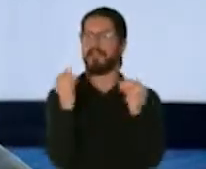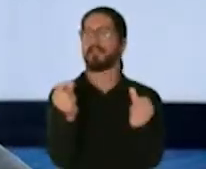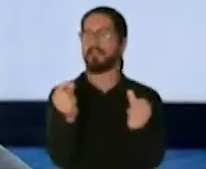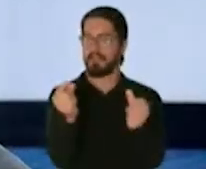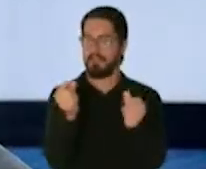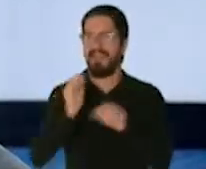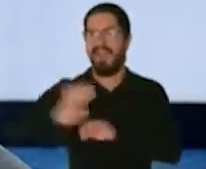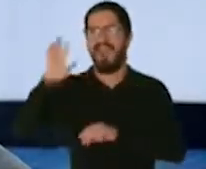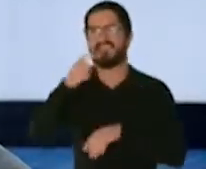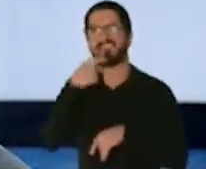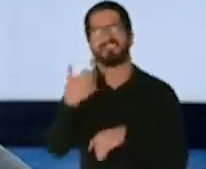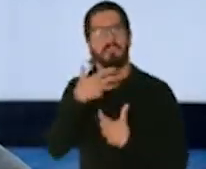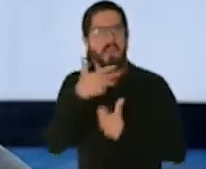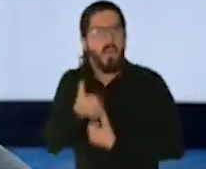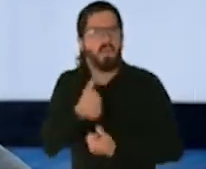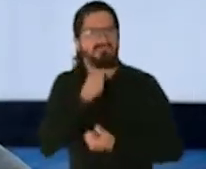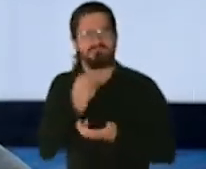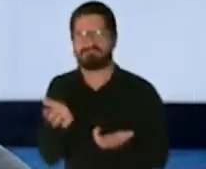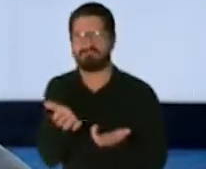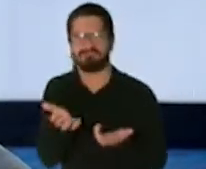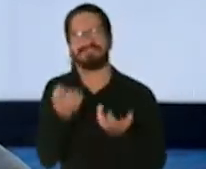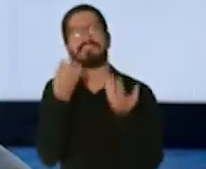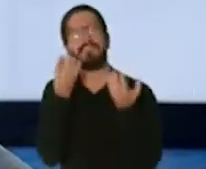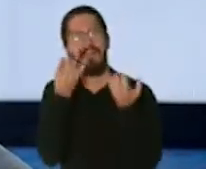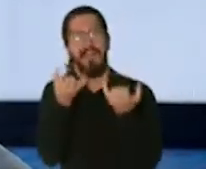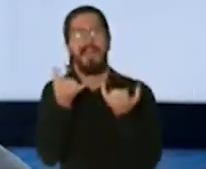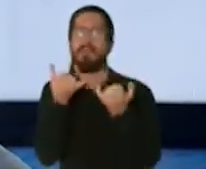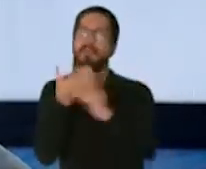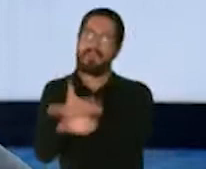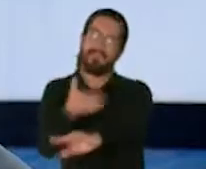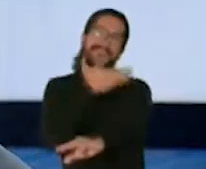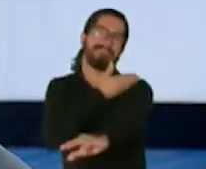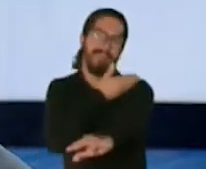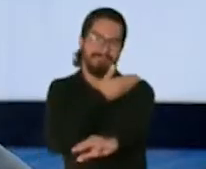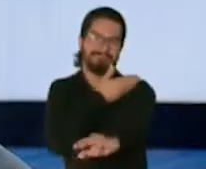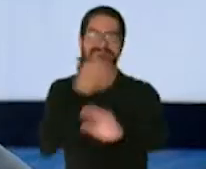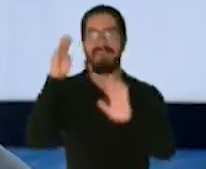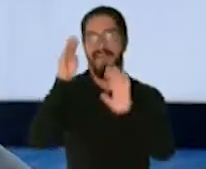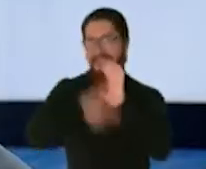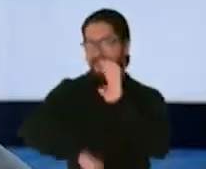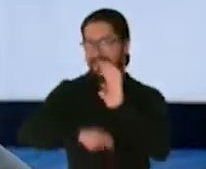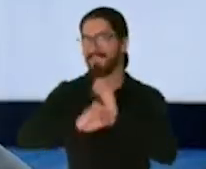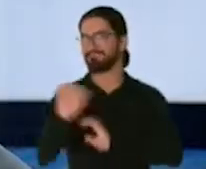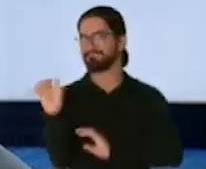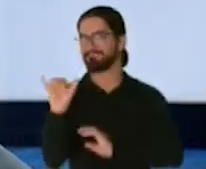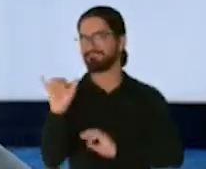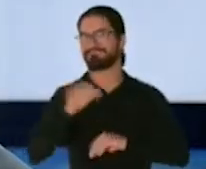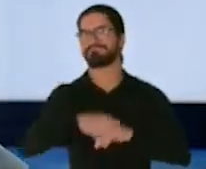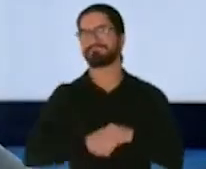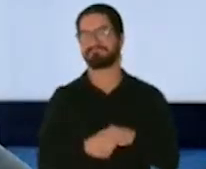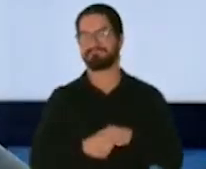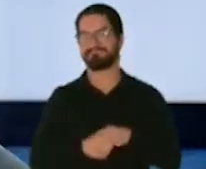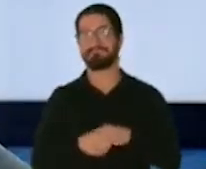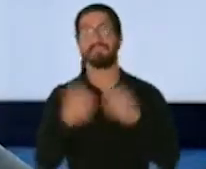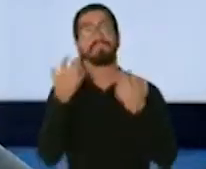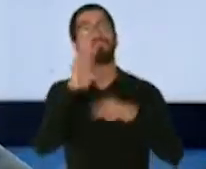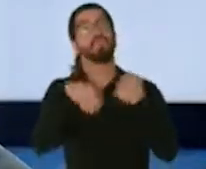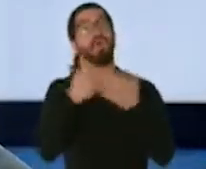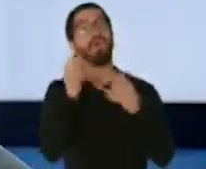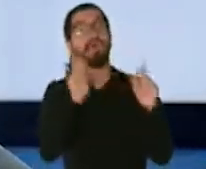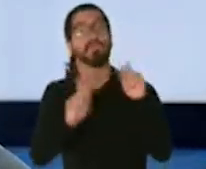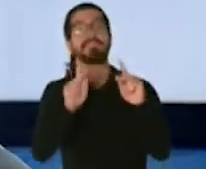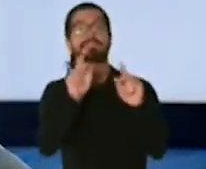confiables, y a un costo bien bajo. O que vamos a poder estar haciéndole pruebas a todo el personal que